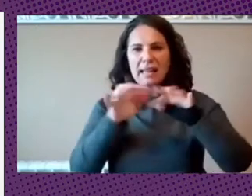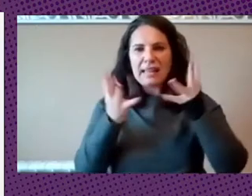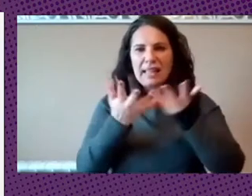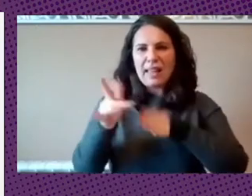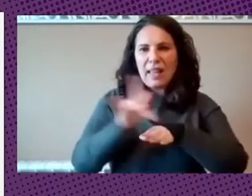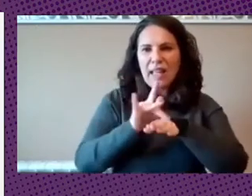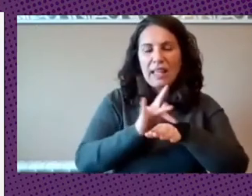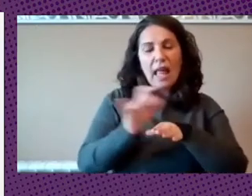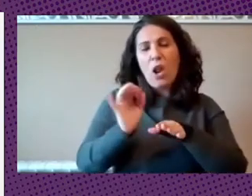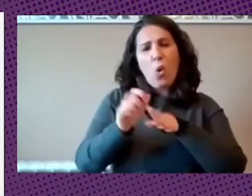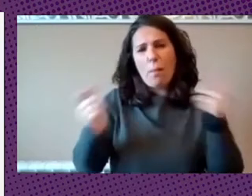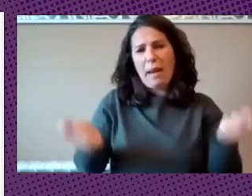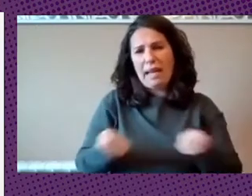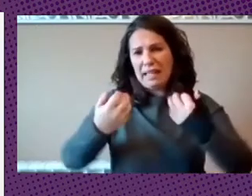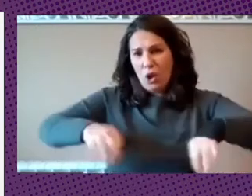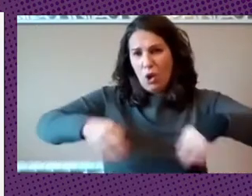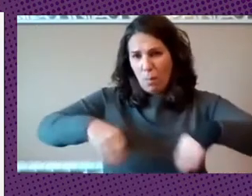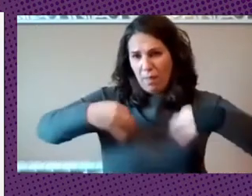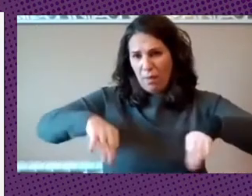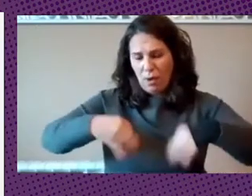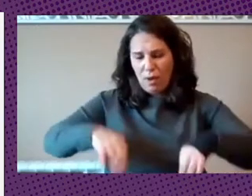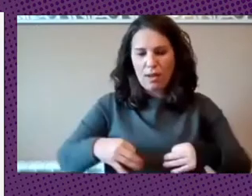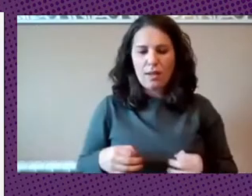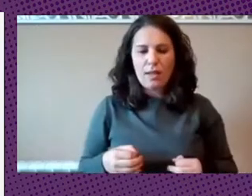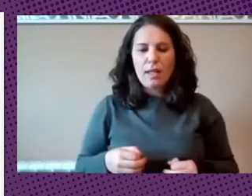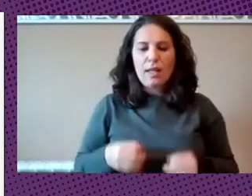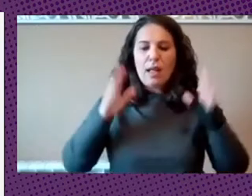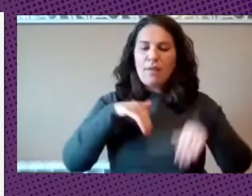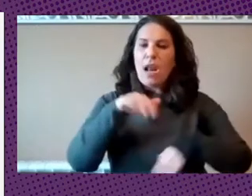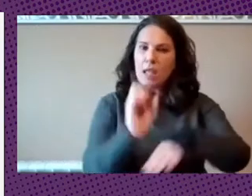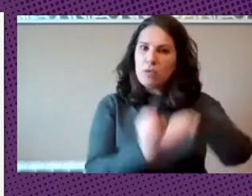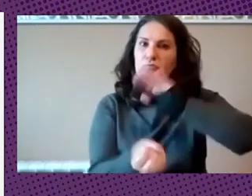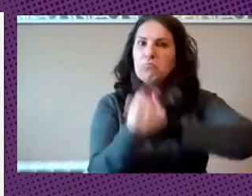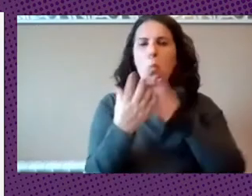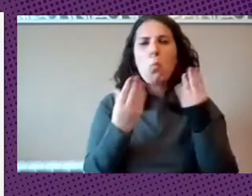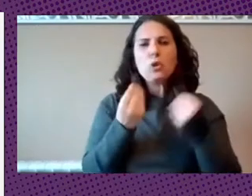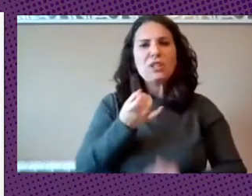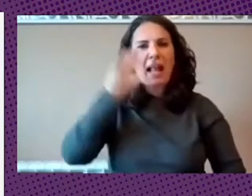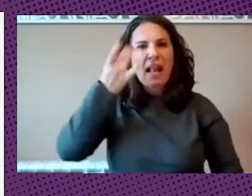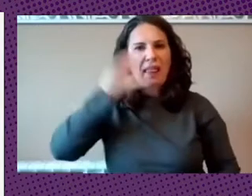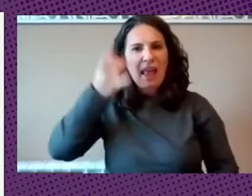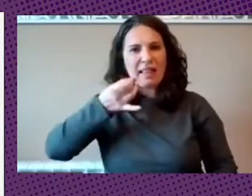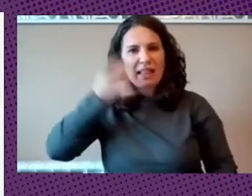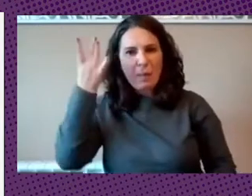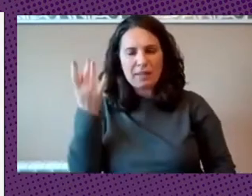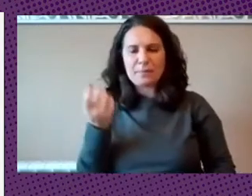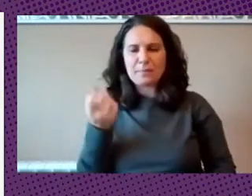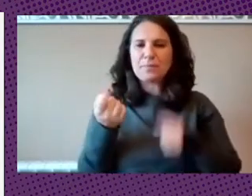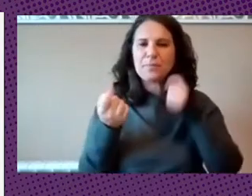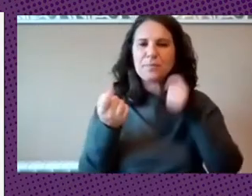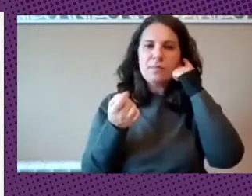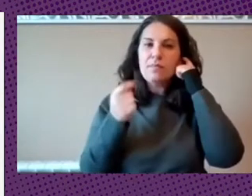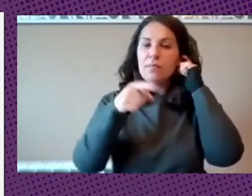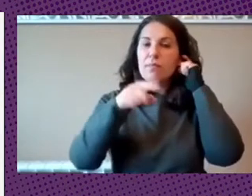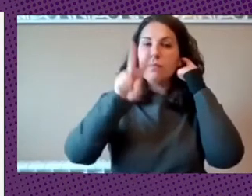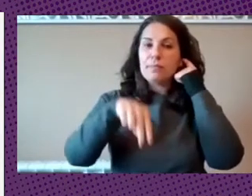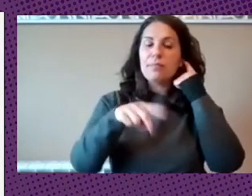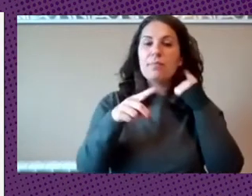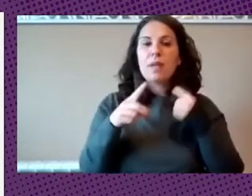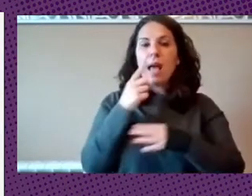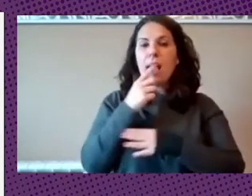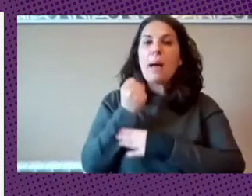convencional y se desarrollaron muchas iniciativas esto contó con el apoyo de